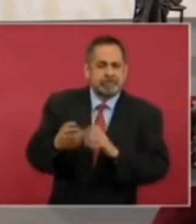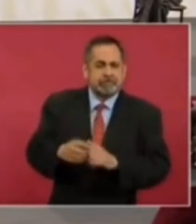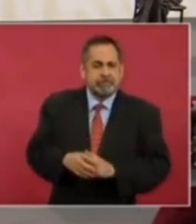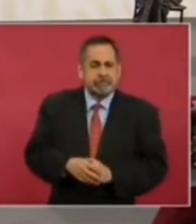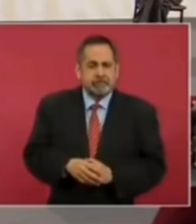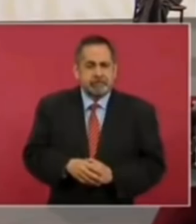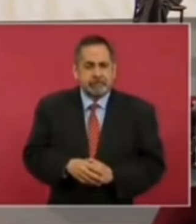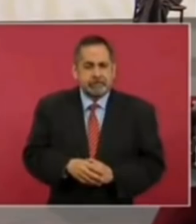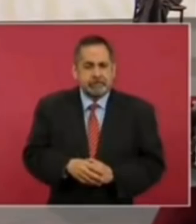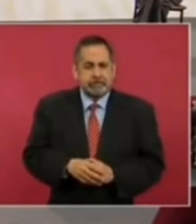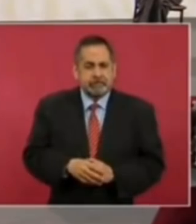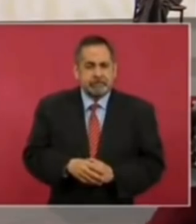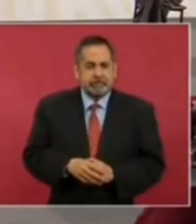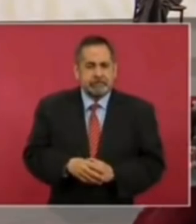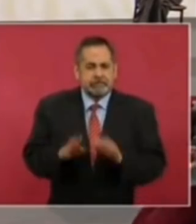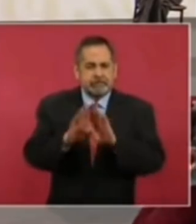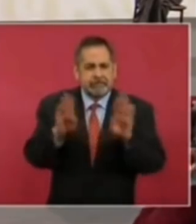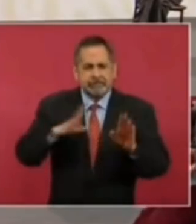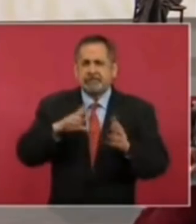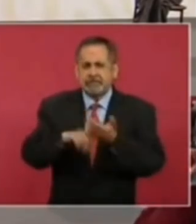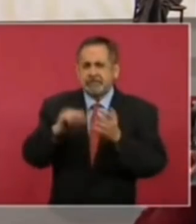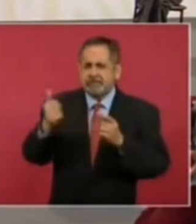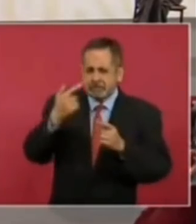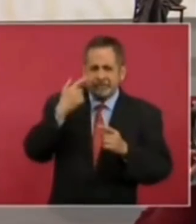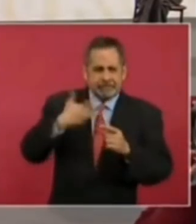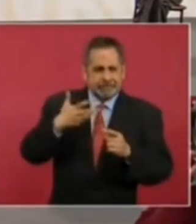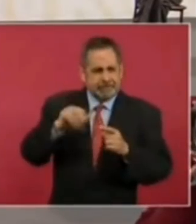Mira, esta es la valla, pero ahí debe haber otra, así que no estén…